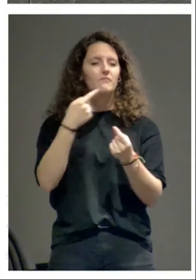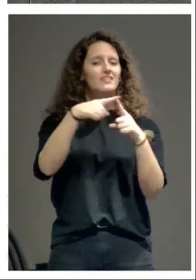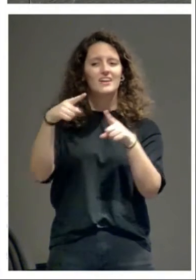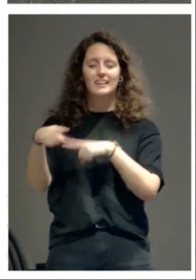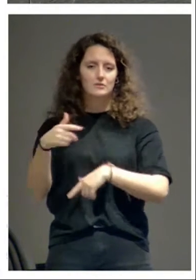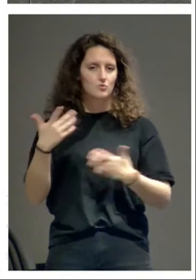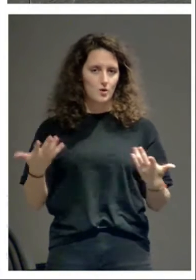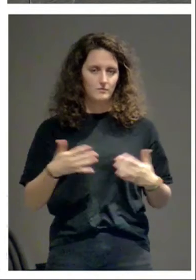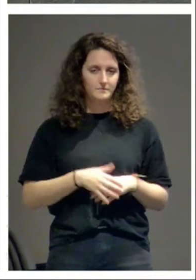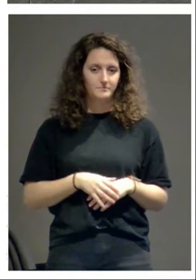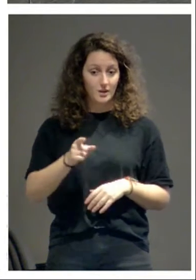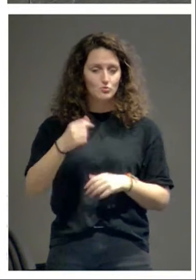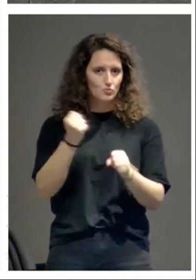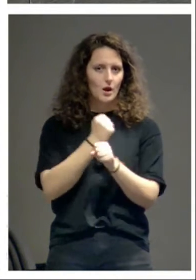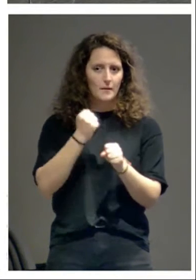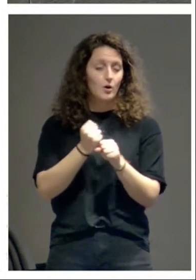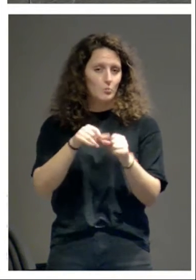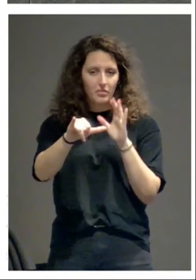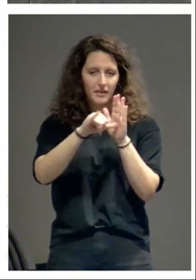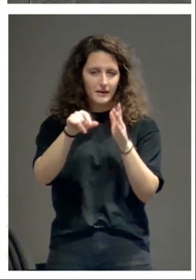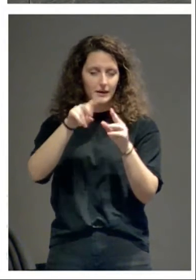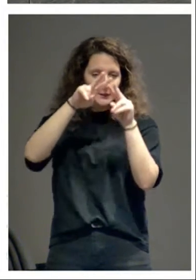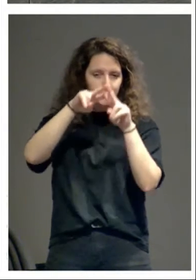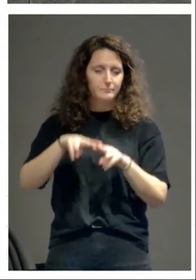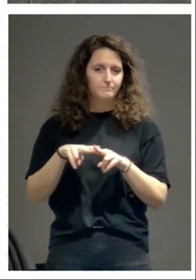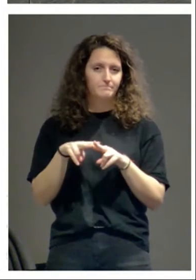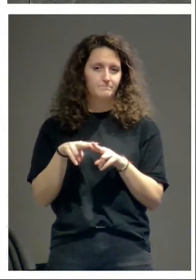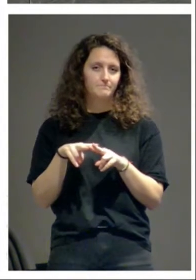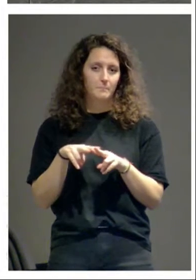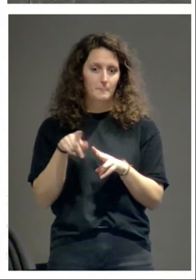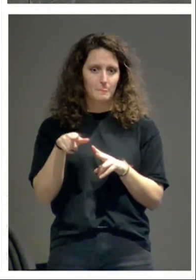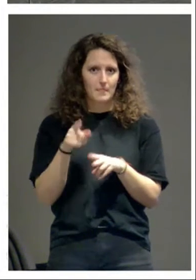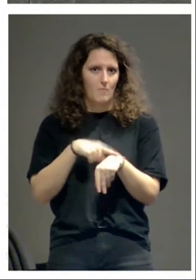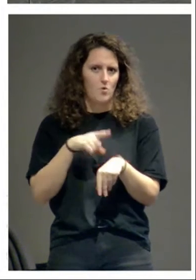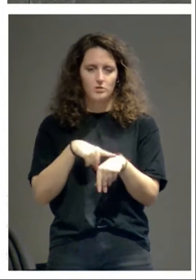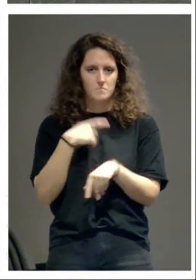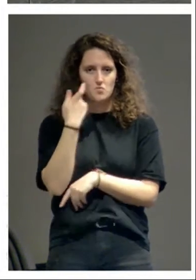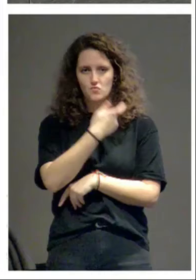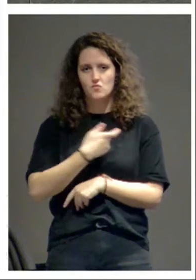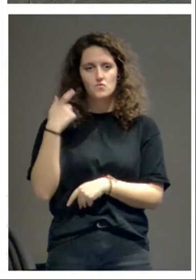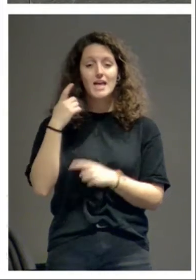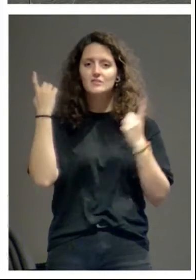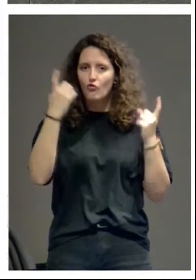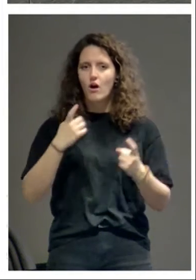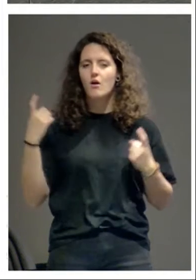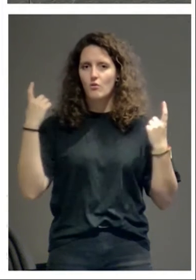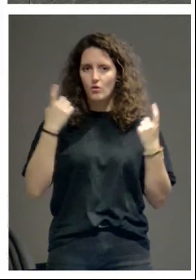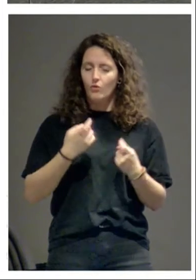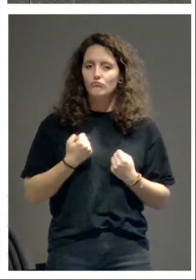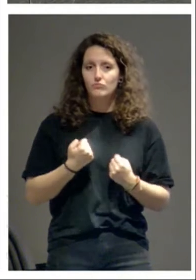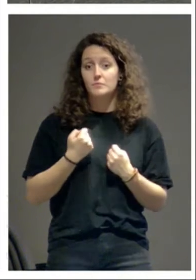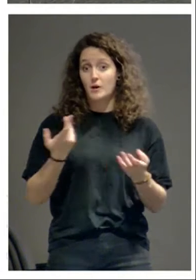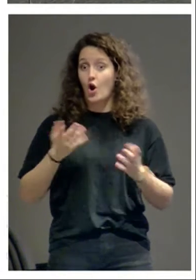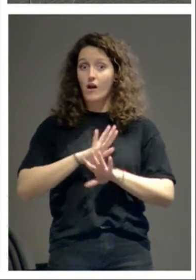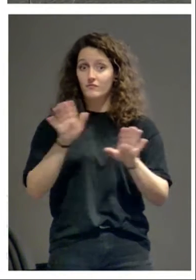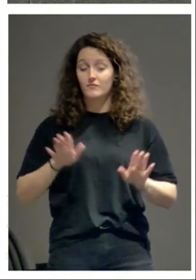Es un trabajo de mirada cercana que lleva mucho tiempo, mucho esfuerzo, pero que da unos